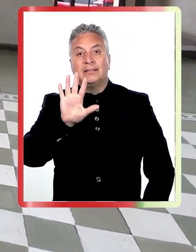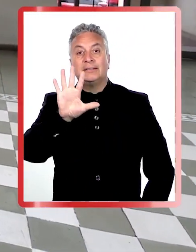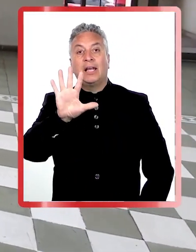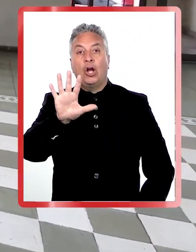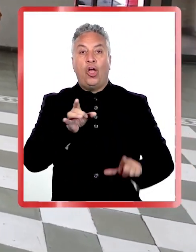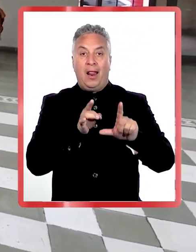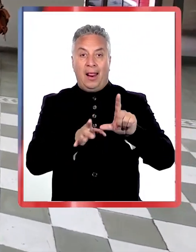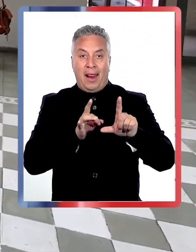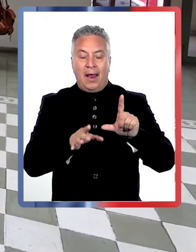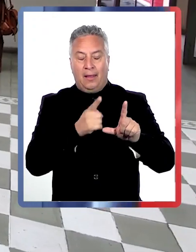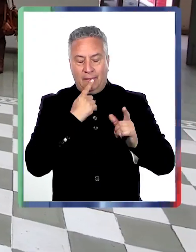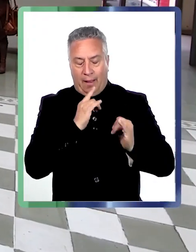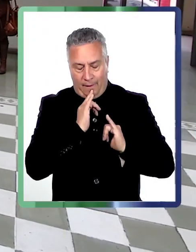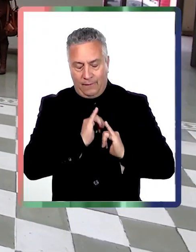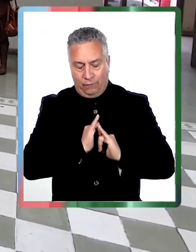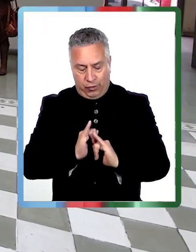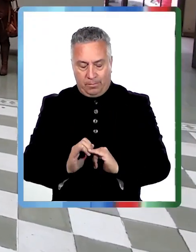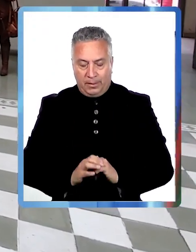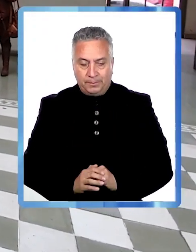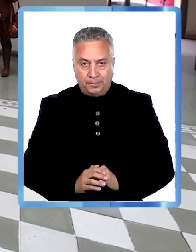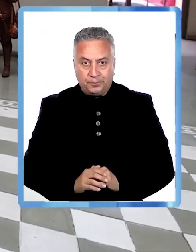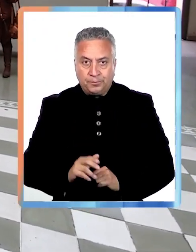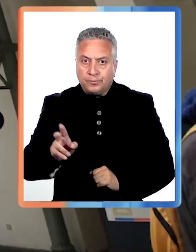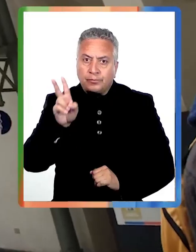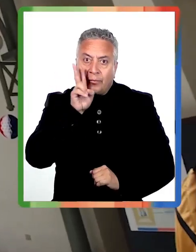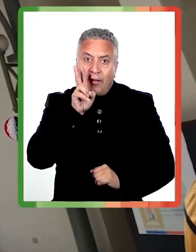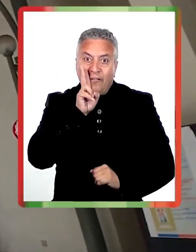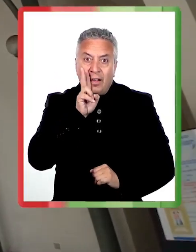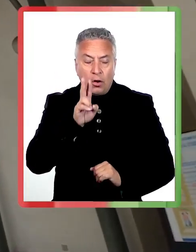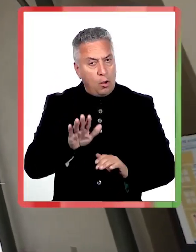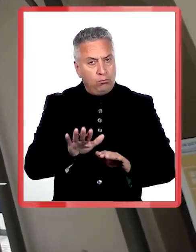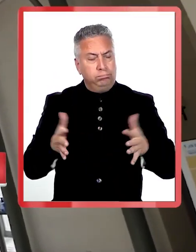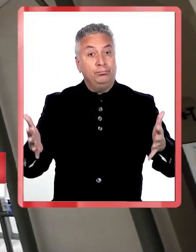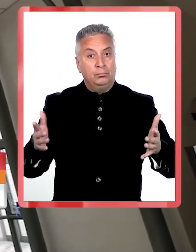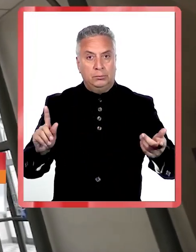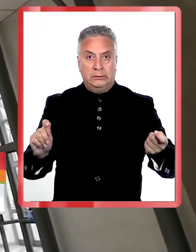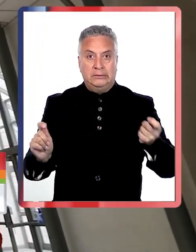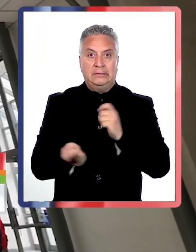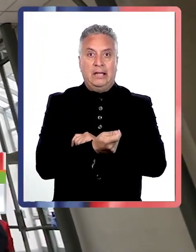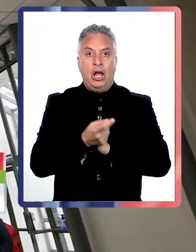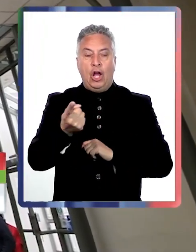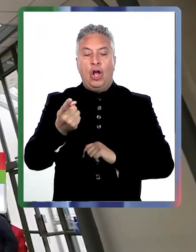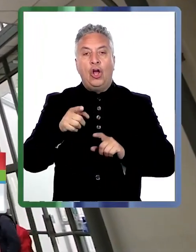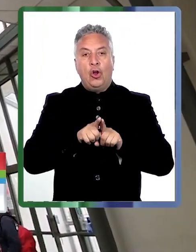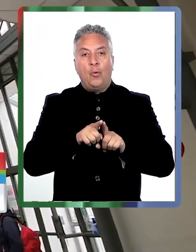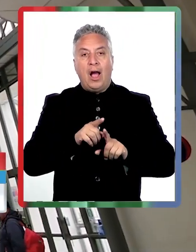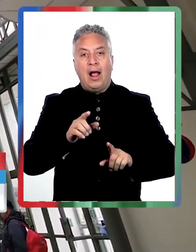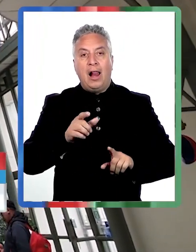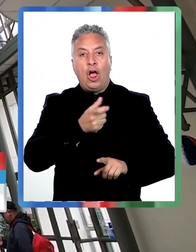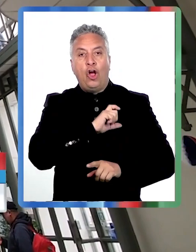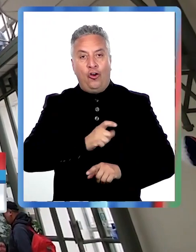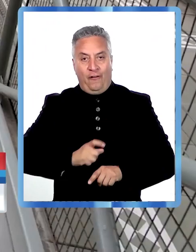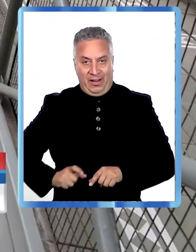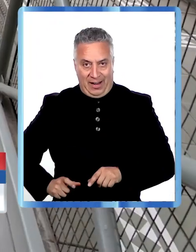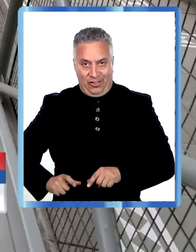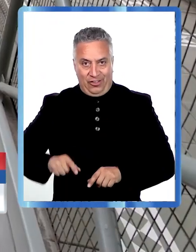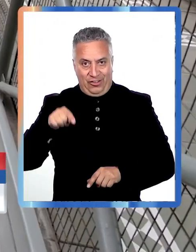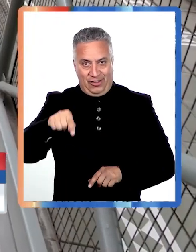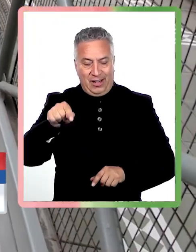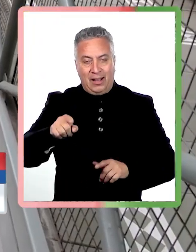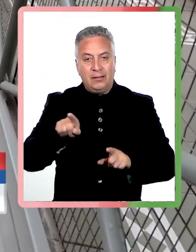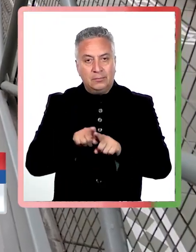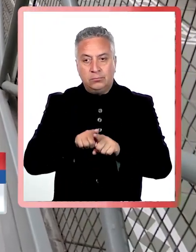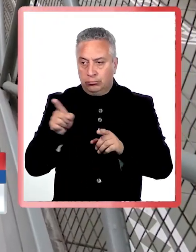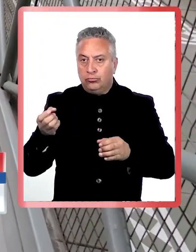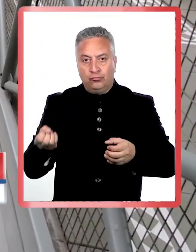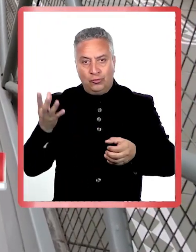Este viernes se concretó un sorpresivo cambio en el gobierno provincial de Linares. Priscila González, quien asumió el cargo en marzo de